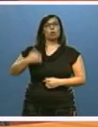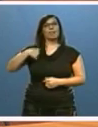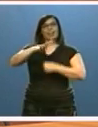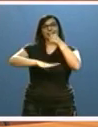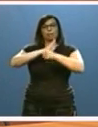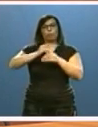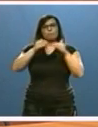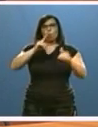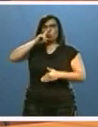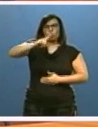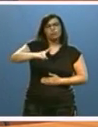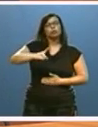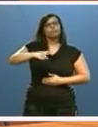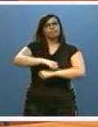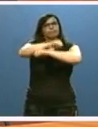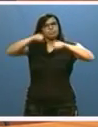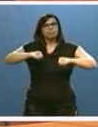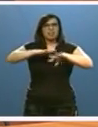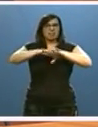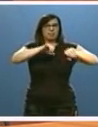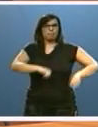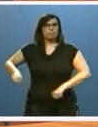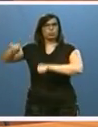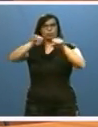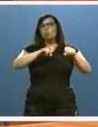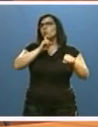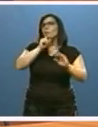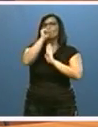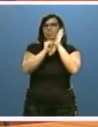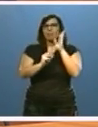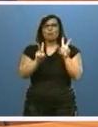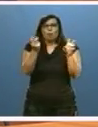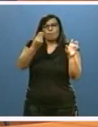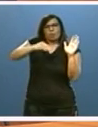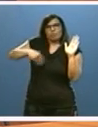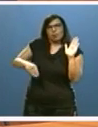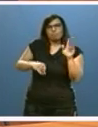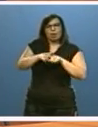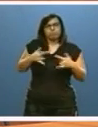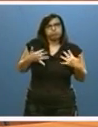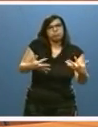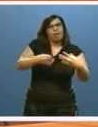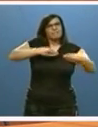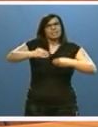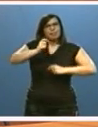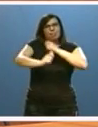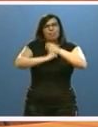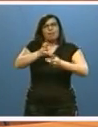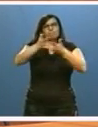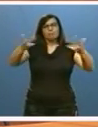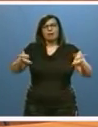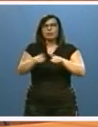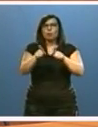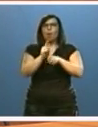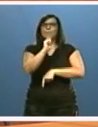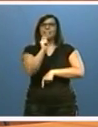hemos reforzado la red de protección con nuevas medidas que agilizan, flexibilizan, amplían y hacen más compatibles